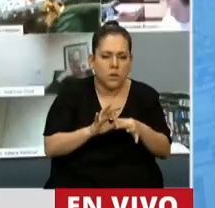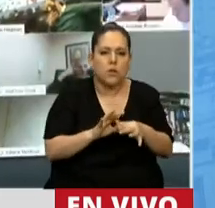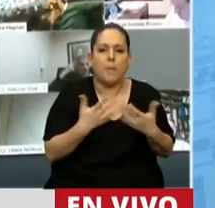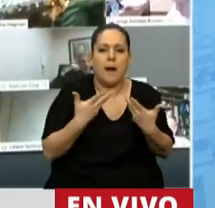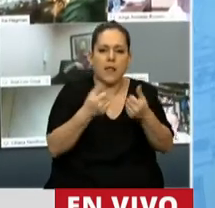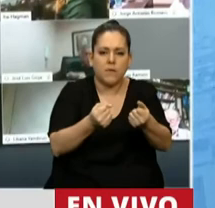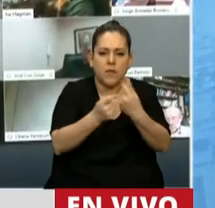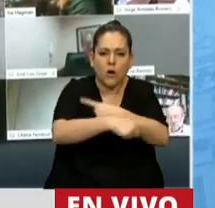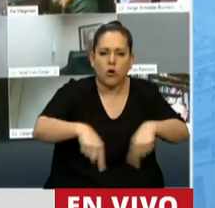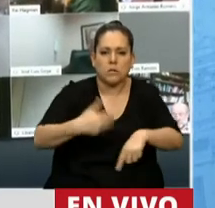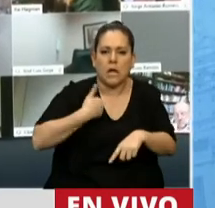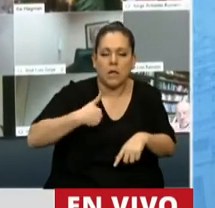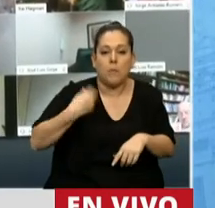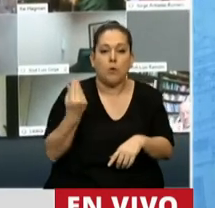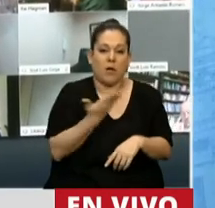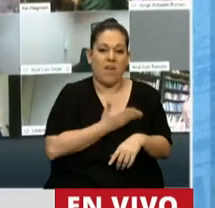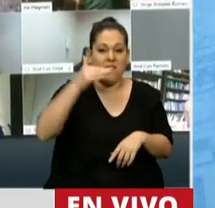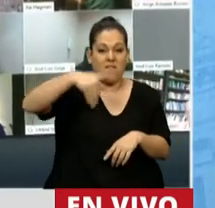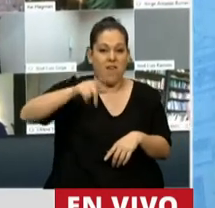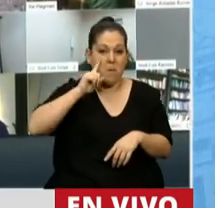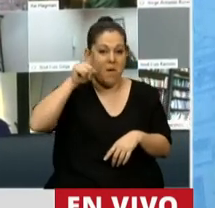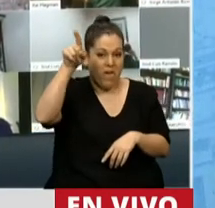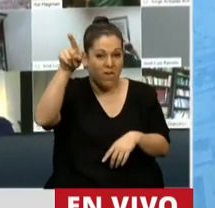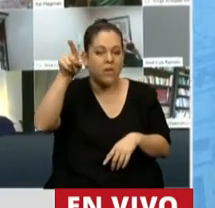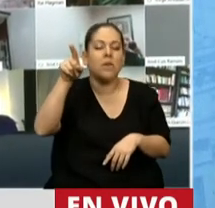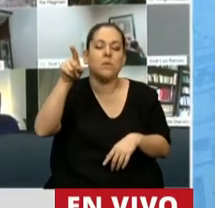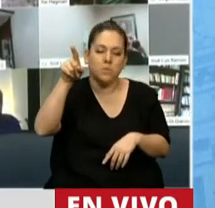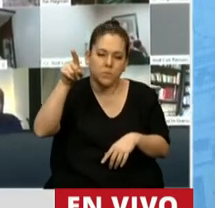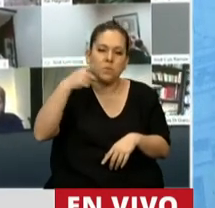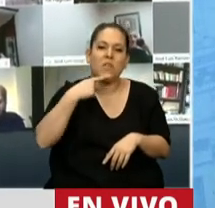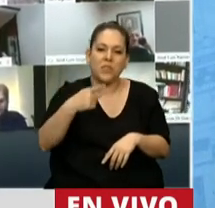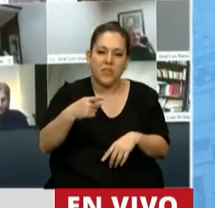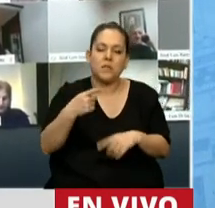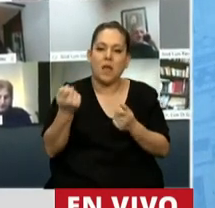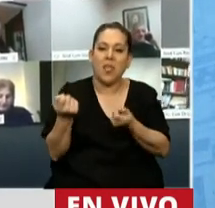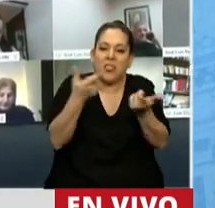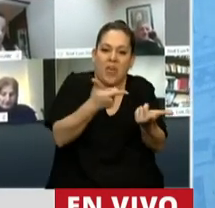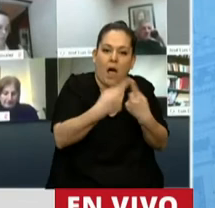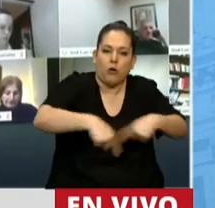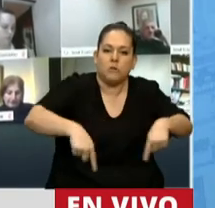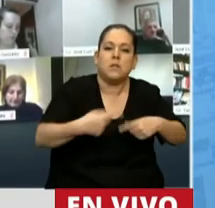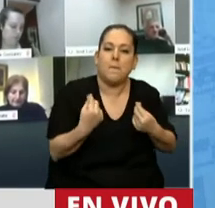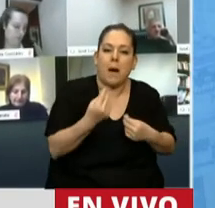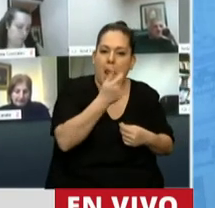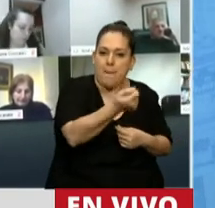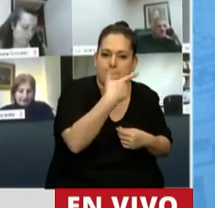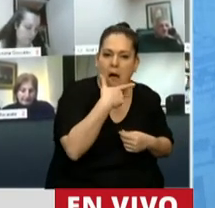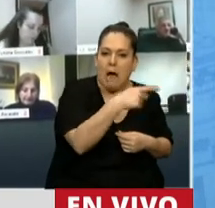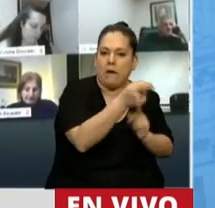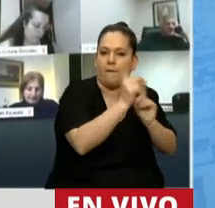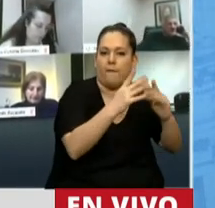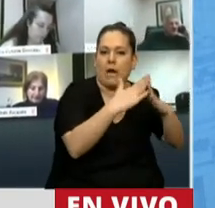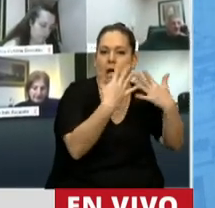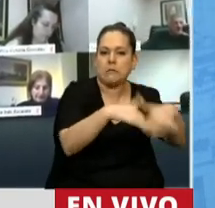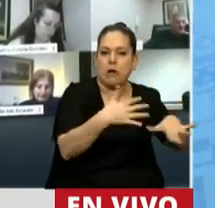defender el interés nacional, porque el Fondo Monetario Internacional en forma de garantizarle instrumentos a Mauricio Macri para seguir en la Casa Rosada